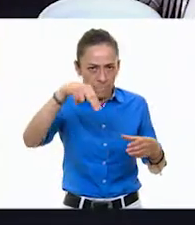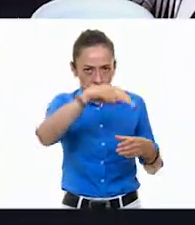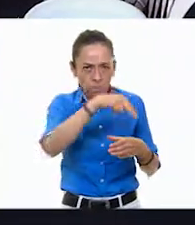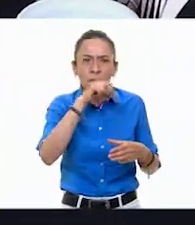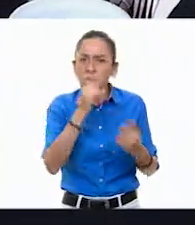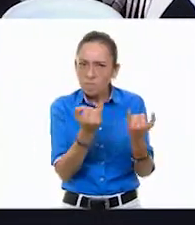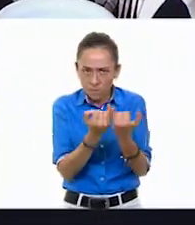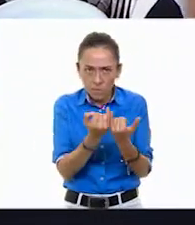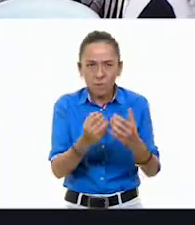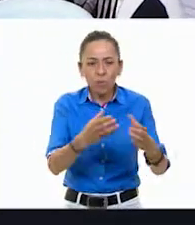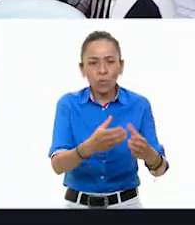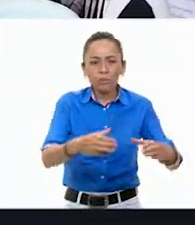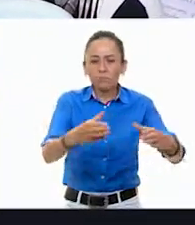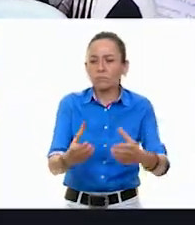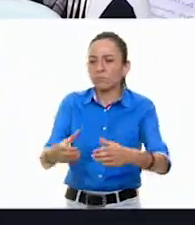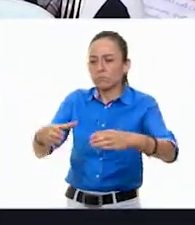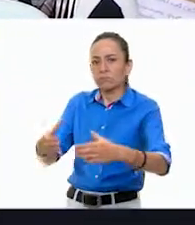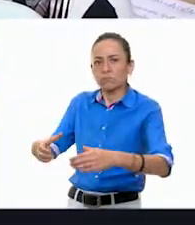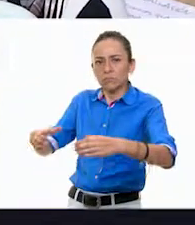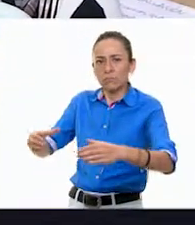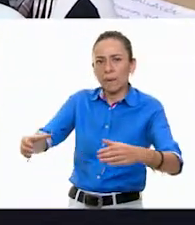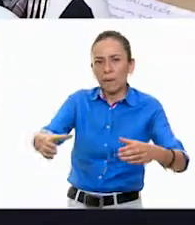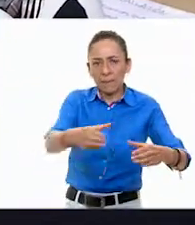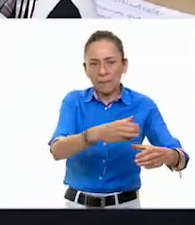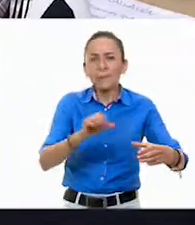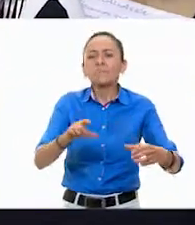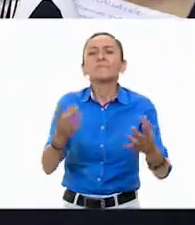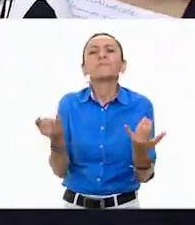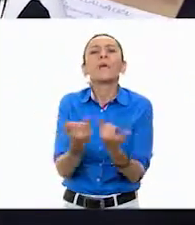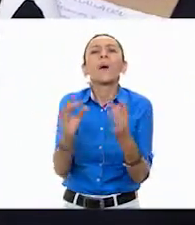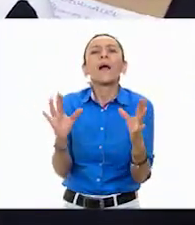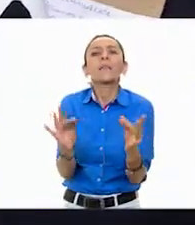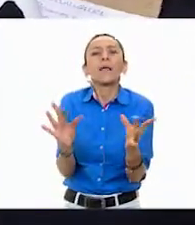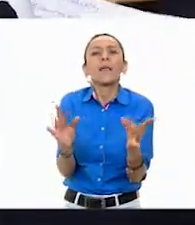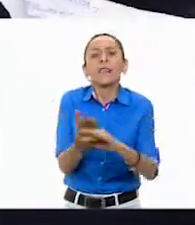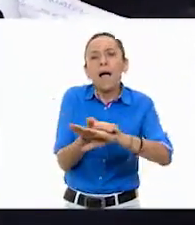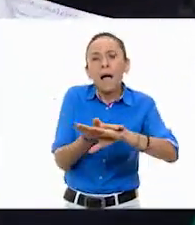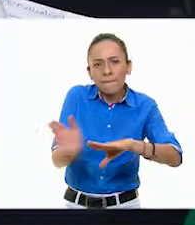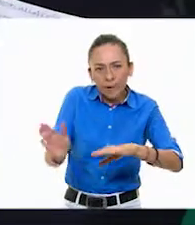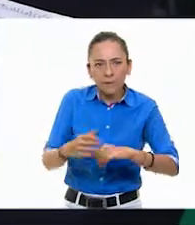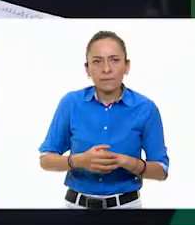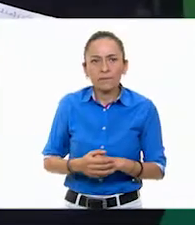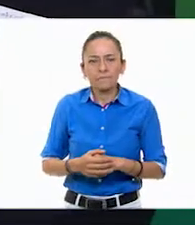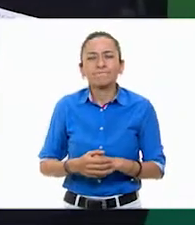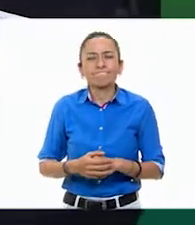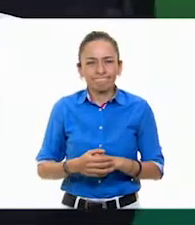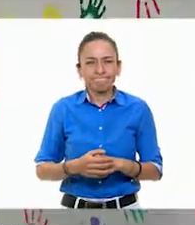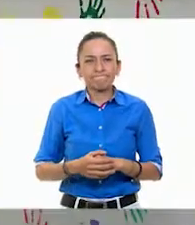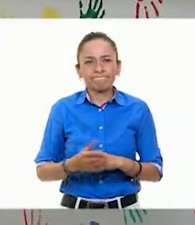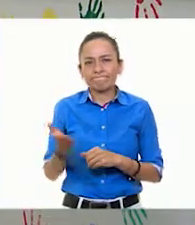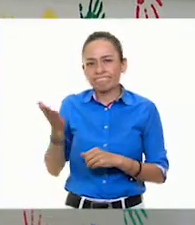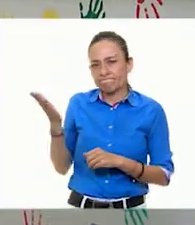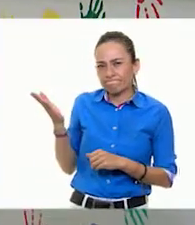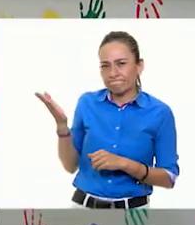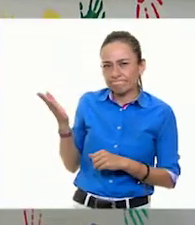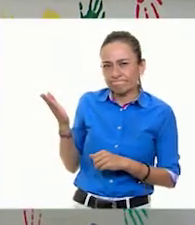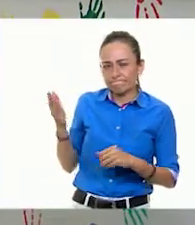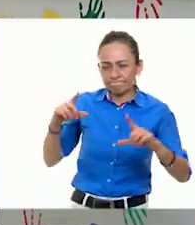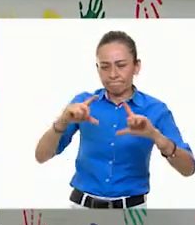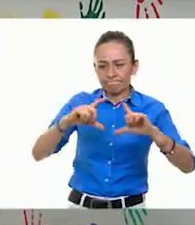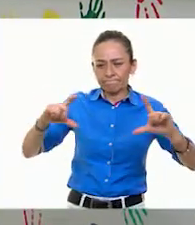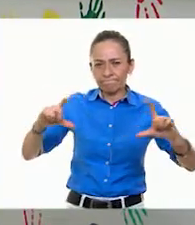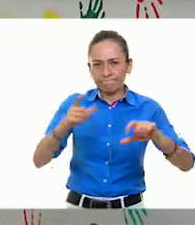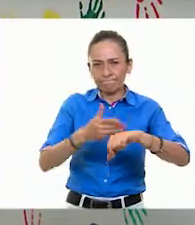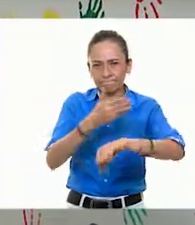recipientes. Ajá, muy bien. Pegamento blanco. Tablitas. Estas miden 15 por